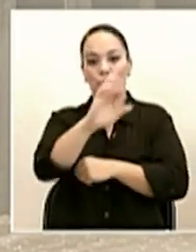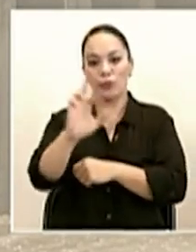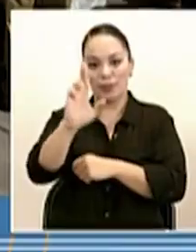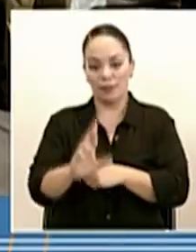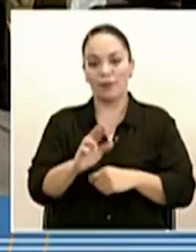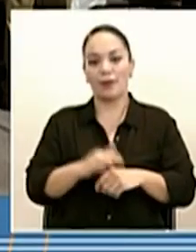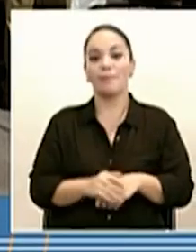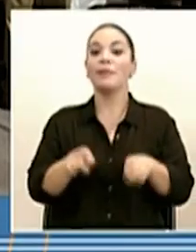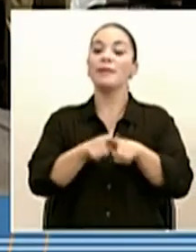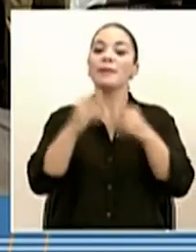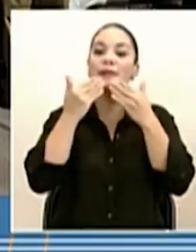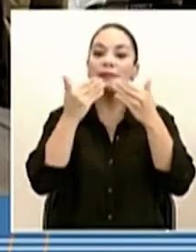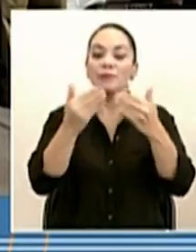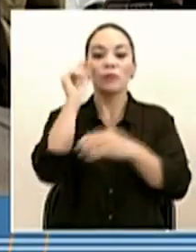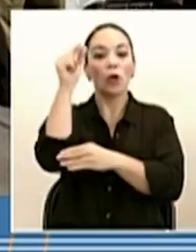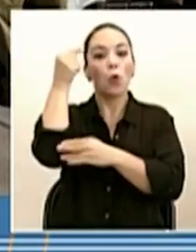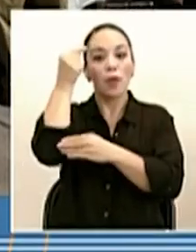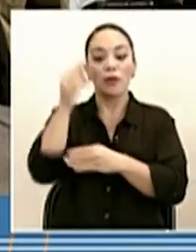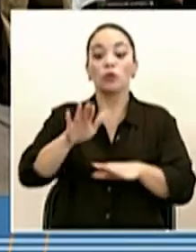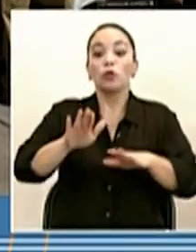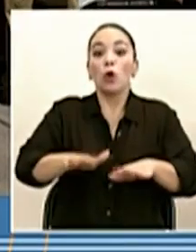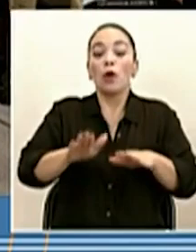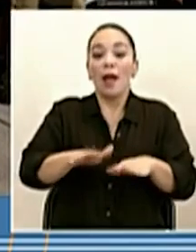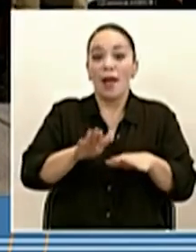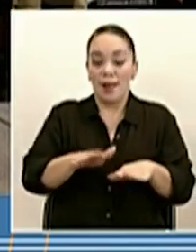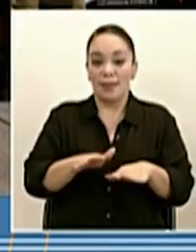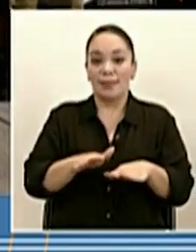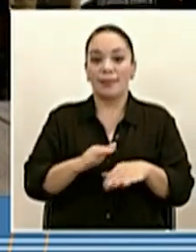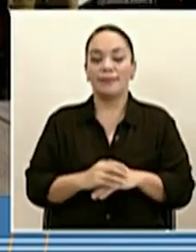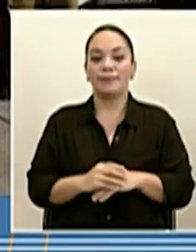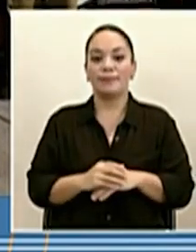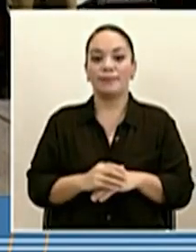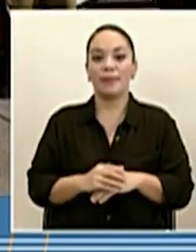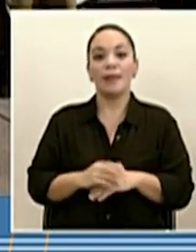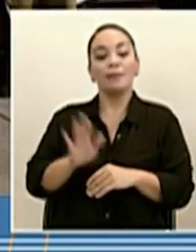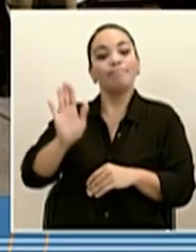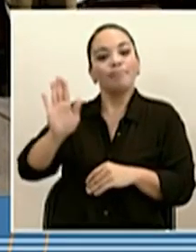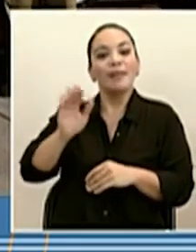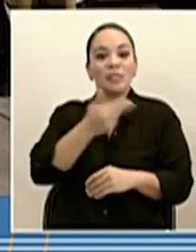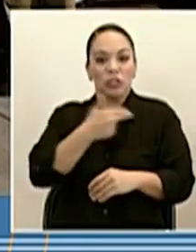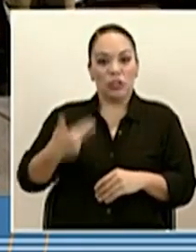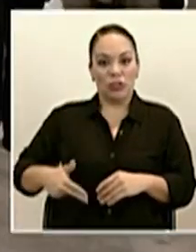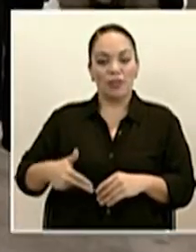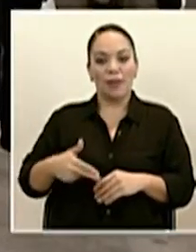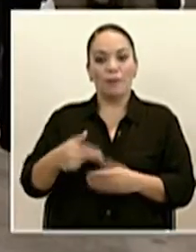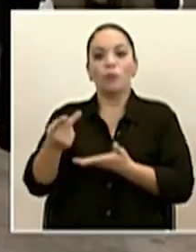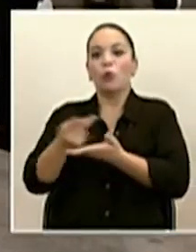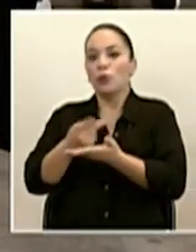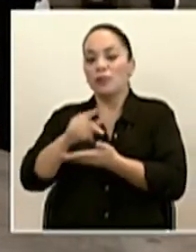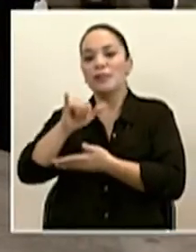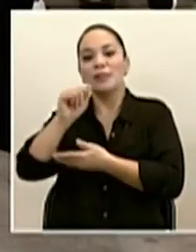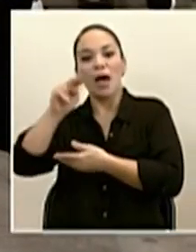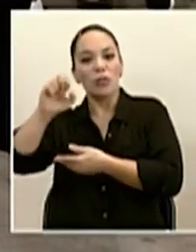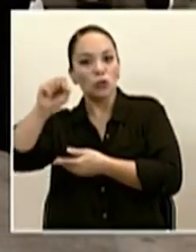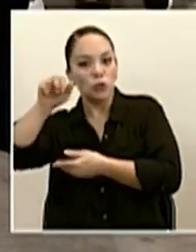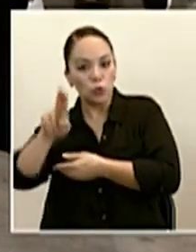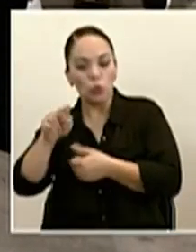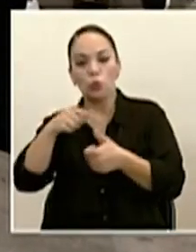Y agradecer a gobiernos locales de China en las provincias de Jiangsu,